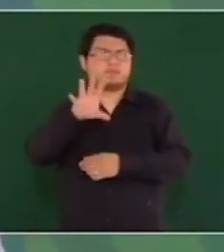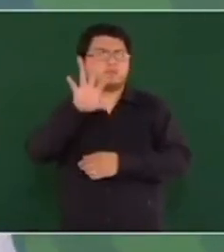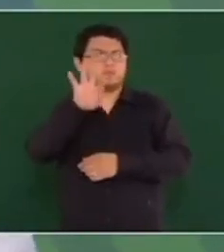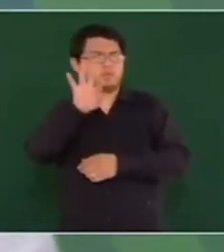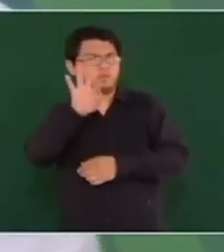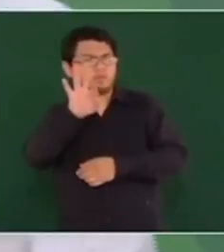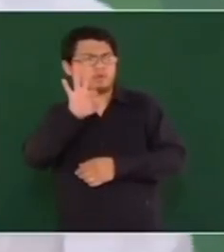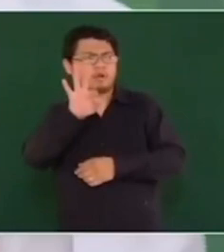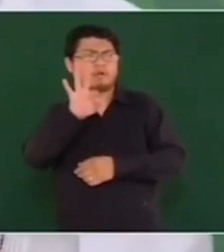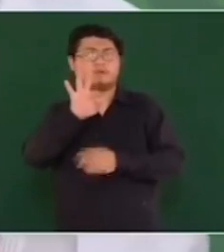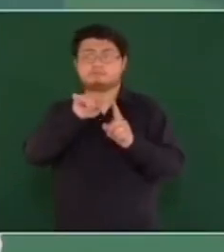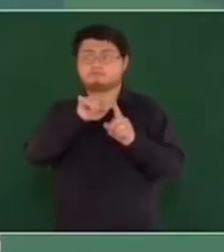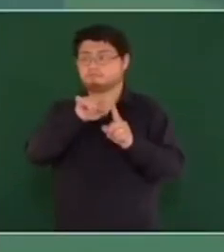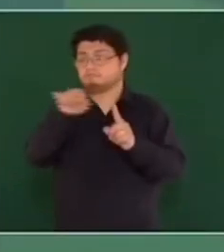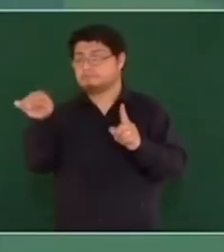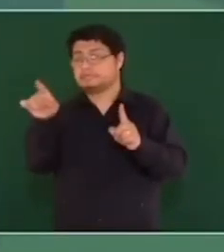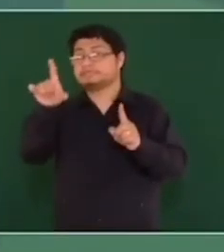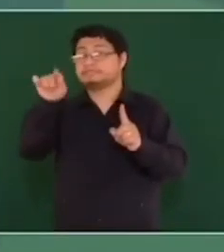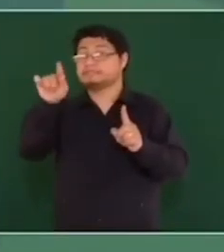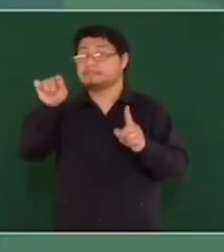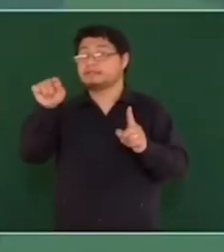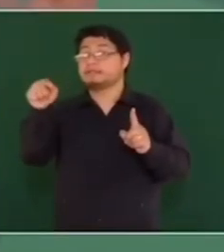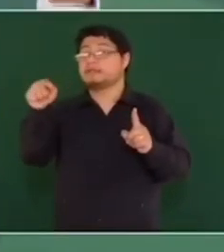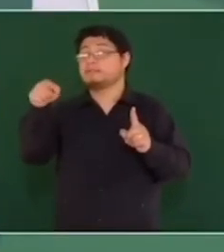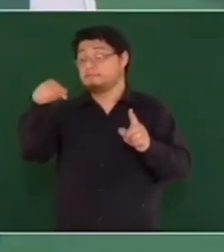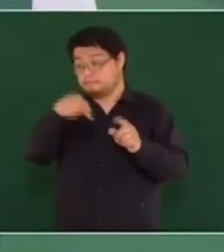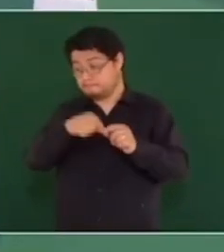hasta 70 metros,